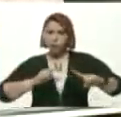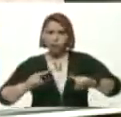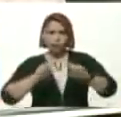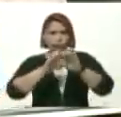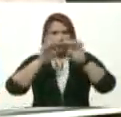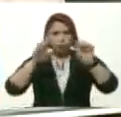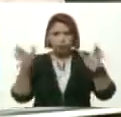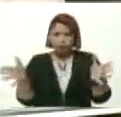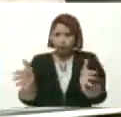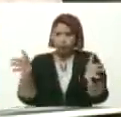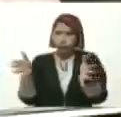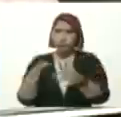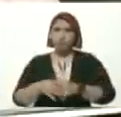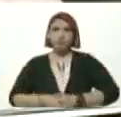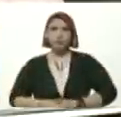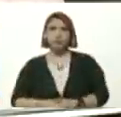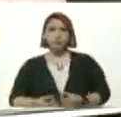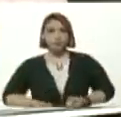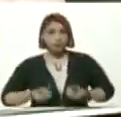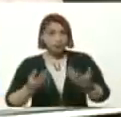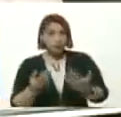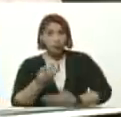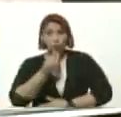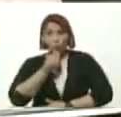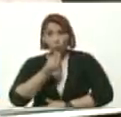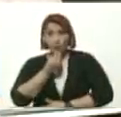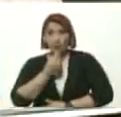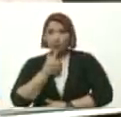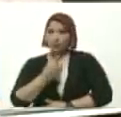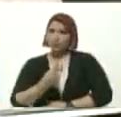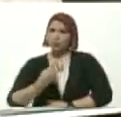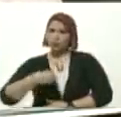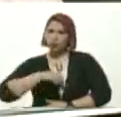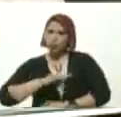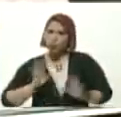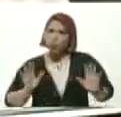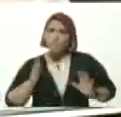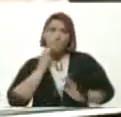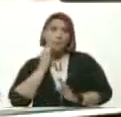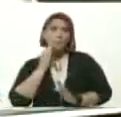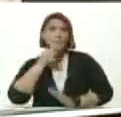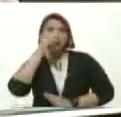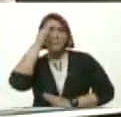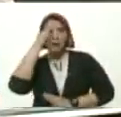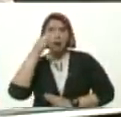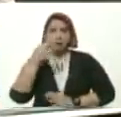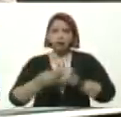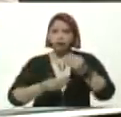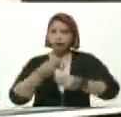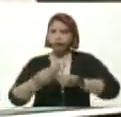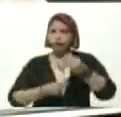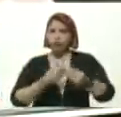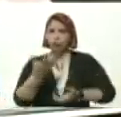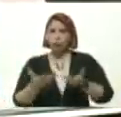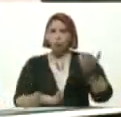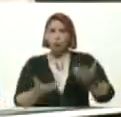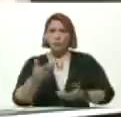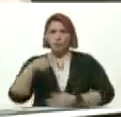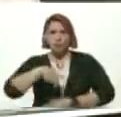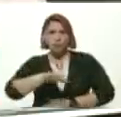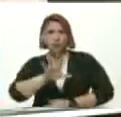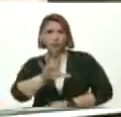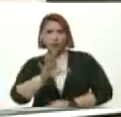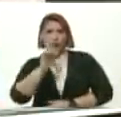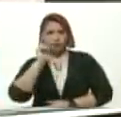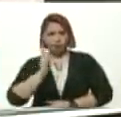Educación Llevarle La Comida Como Decíamos Fue Las Madres Y Padres Procesadores De Esta Patria De Verdad Quiero